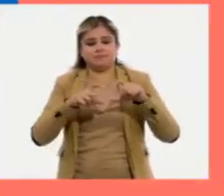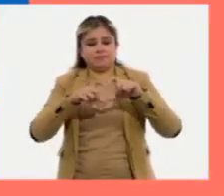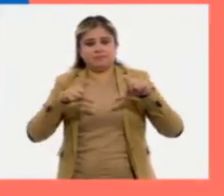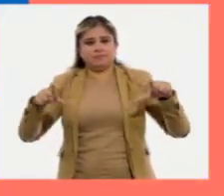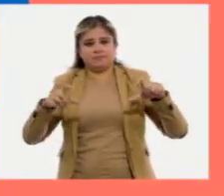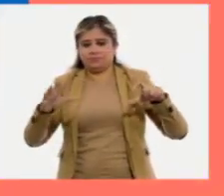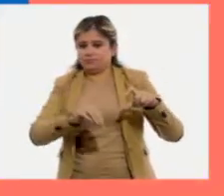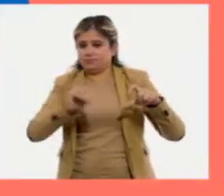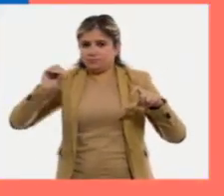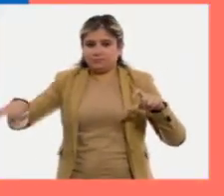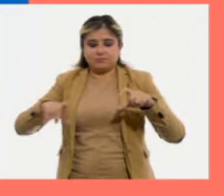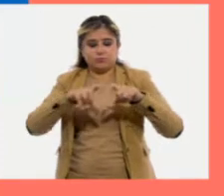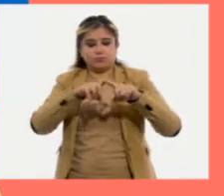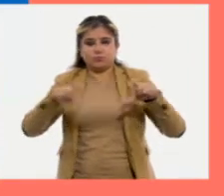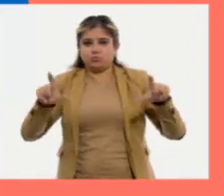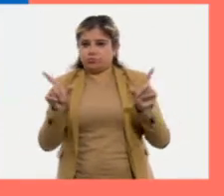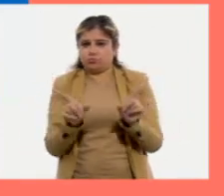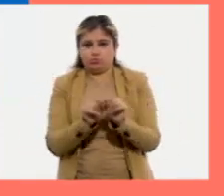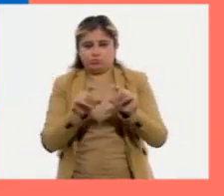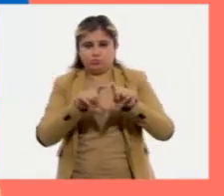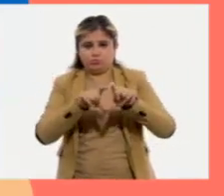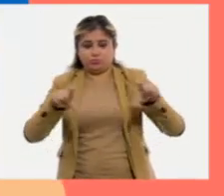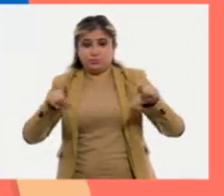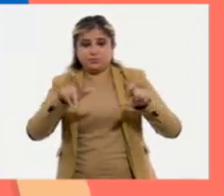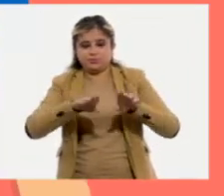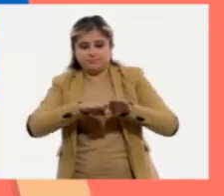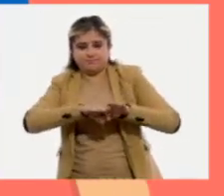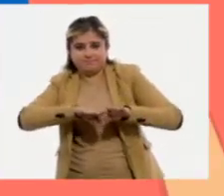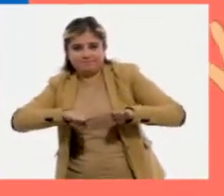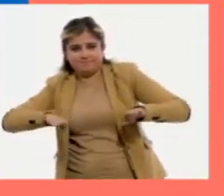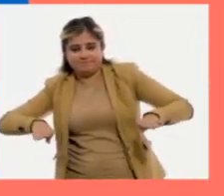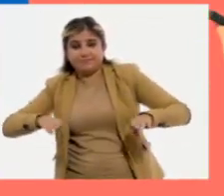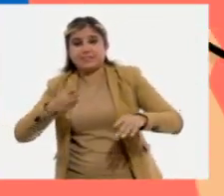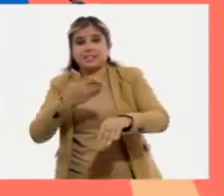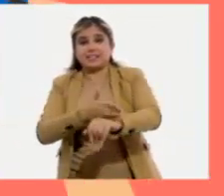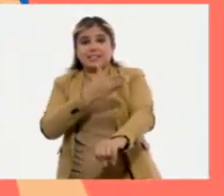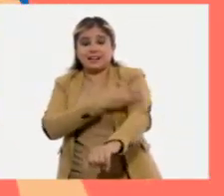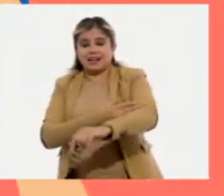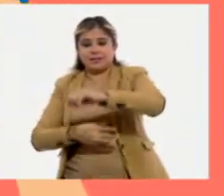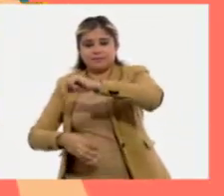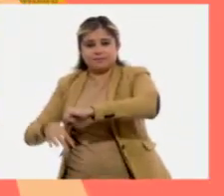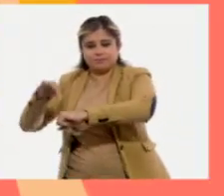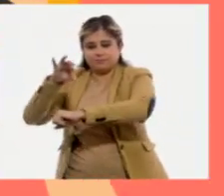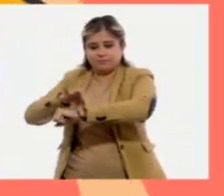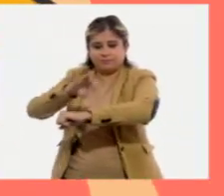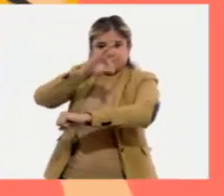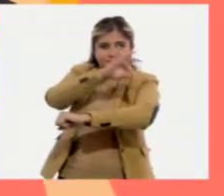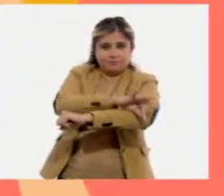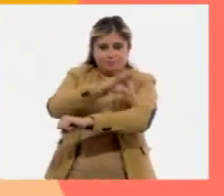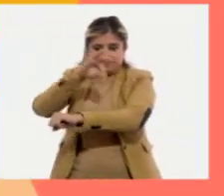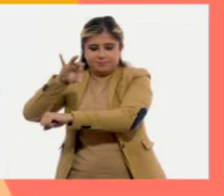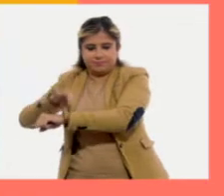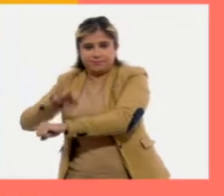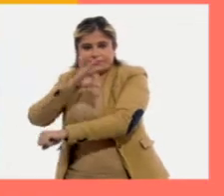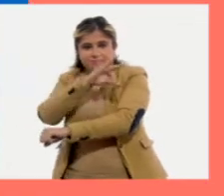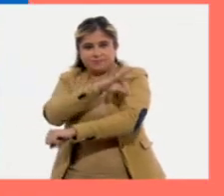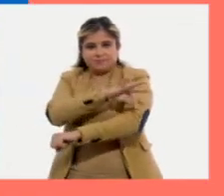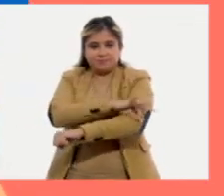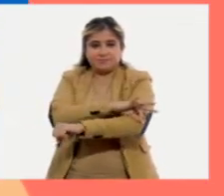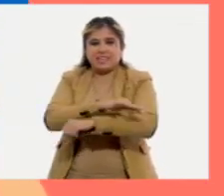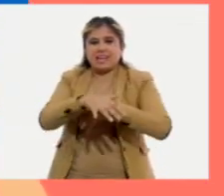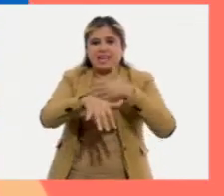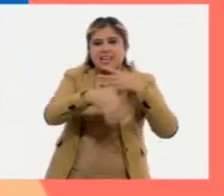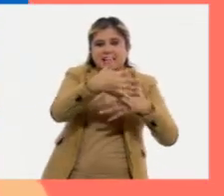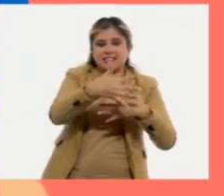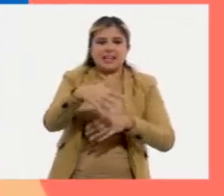pedazo de playera. Estira a lo ancho y con ayuda de la regla, mide y marca con el plumón o la pluma de